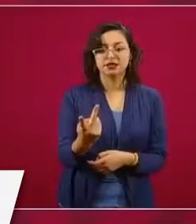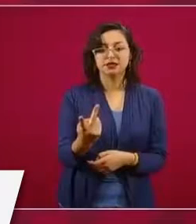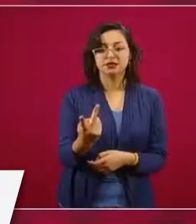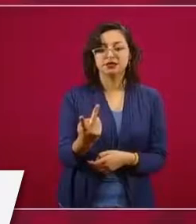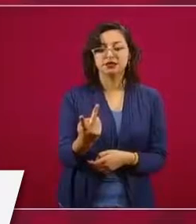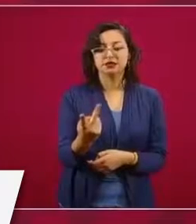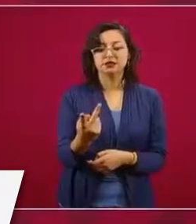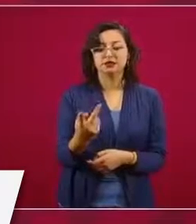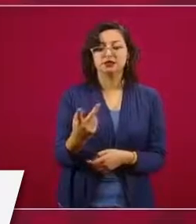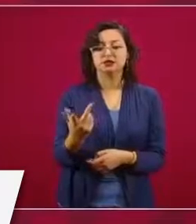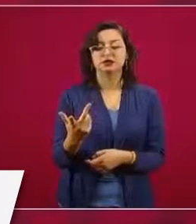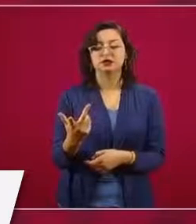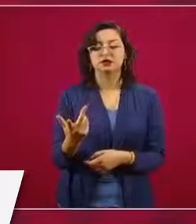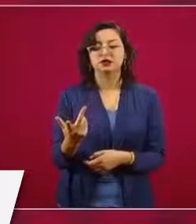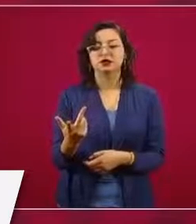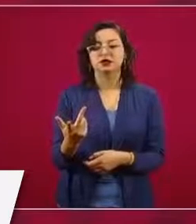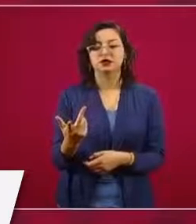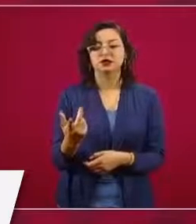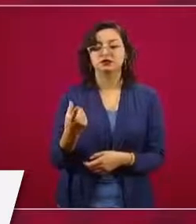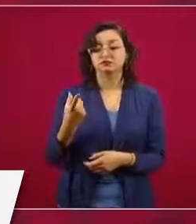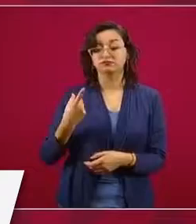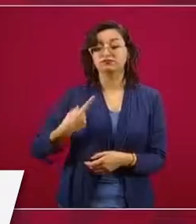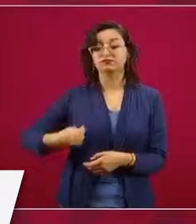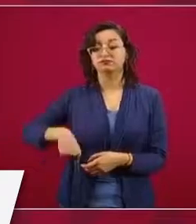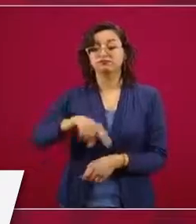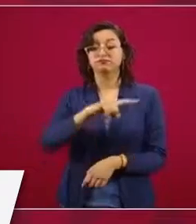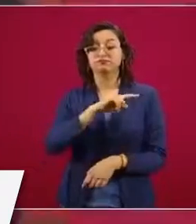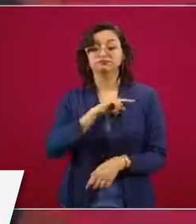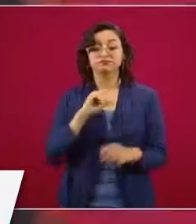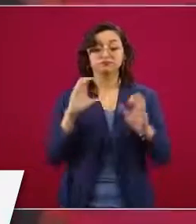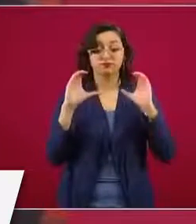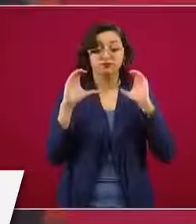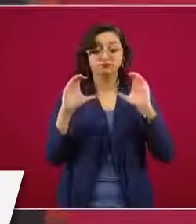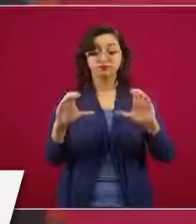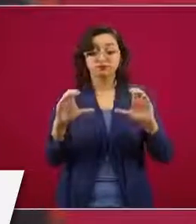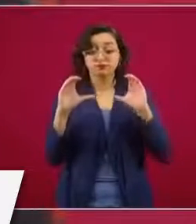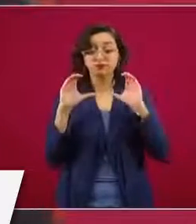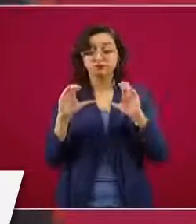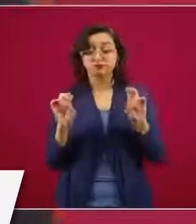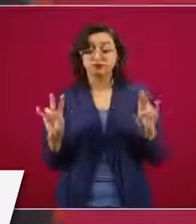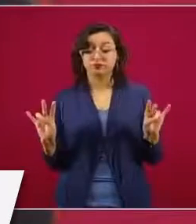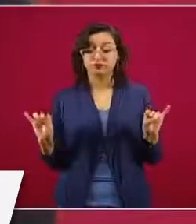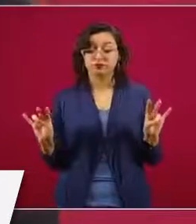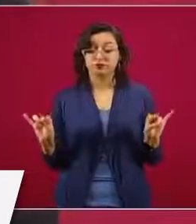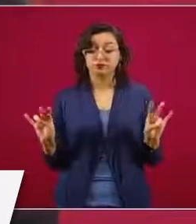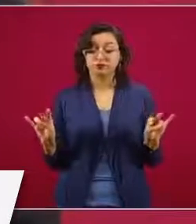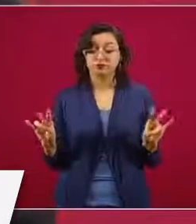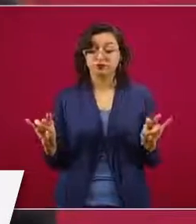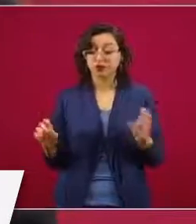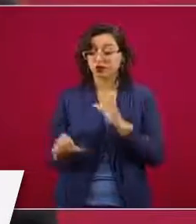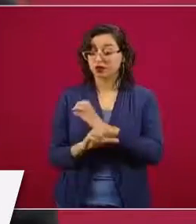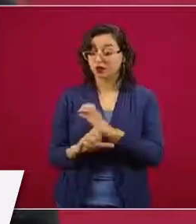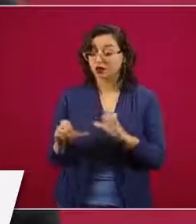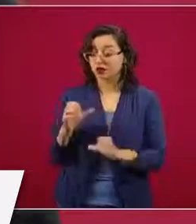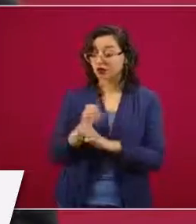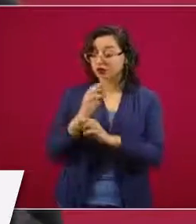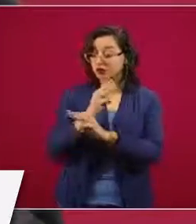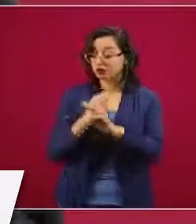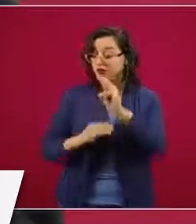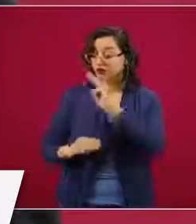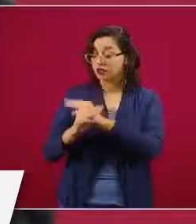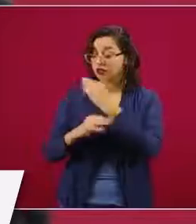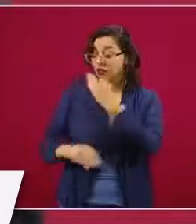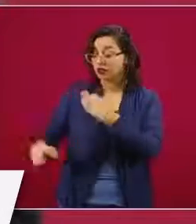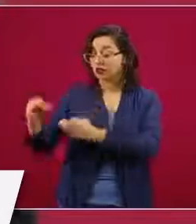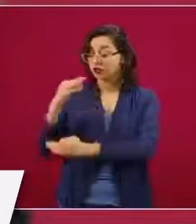cuidando de que lleguen todos los apoyos a los